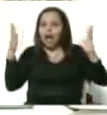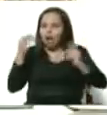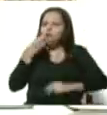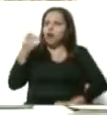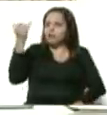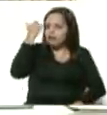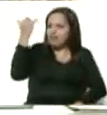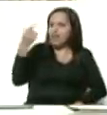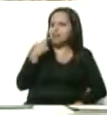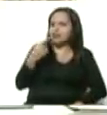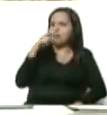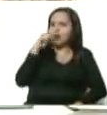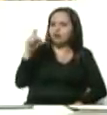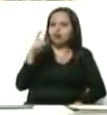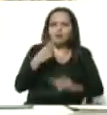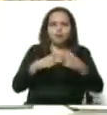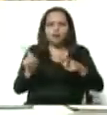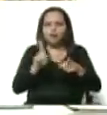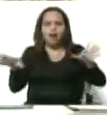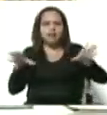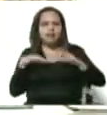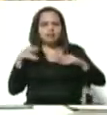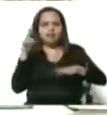buena idea! Dijo Maduro, pero no lo asume para sí.